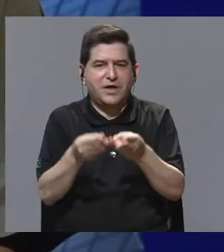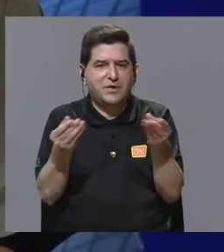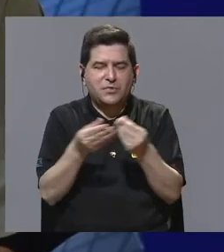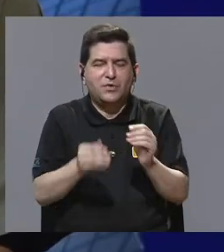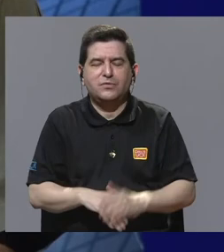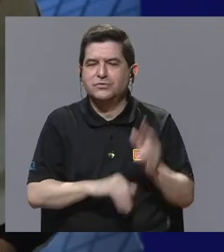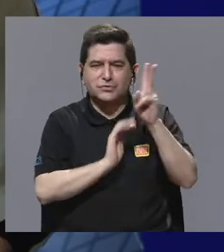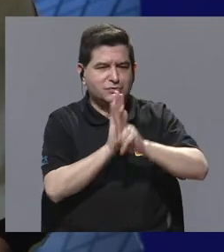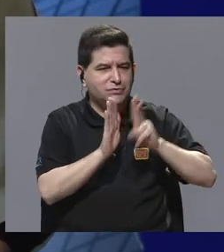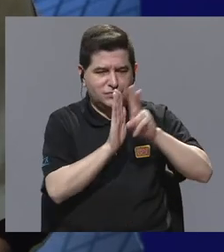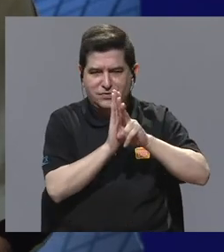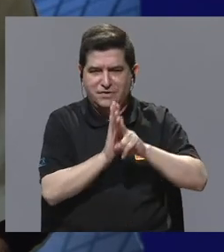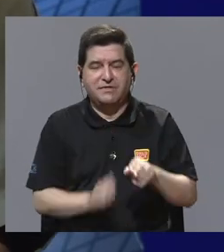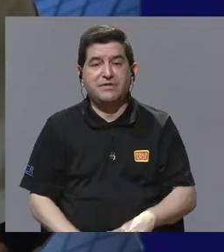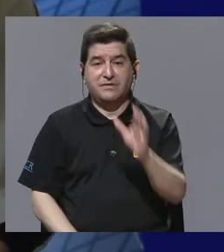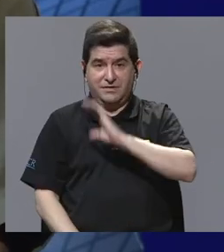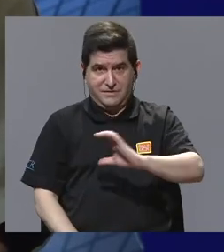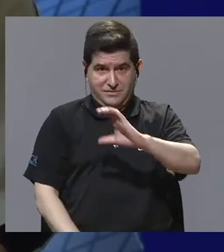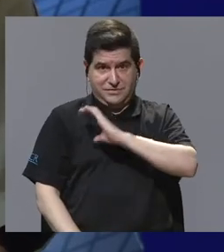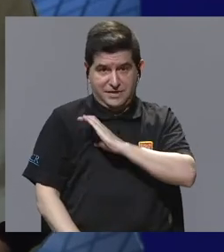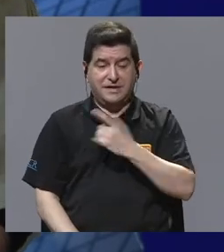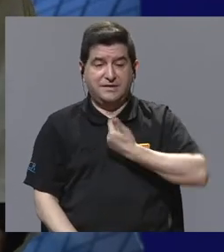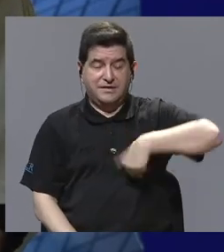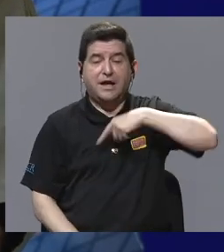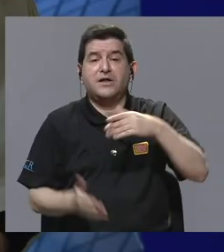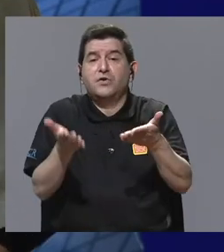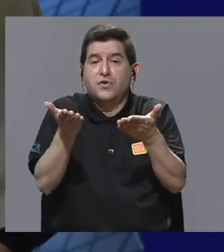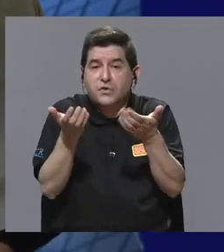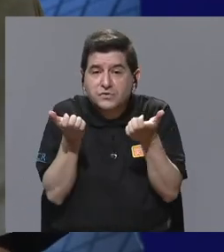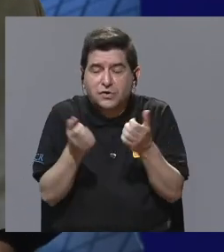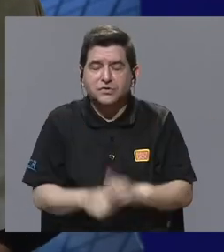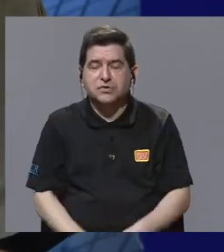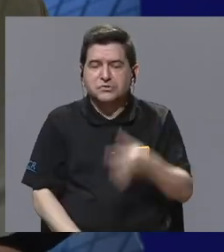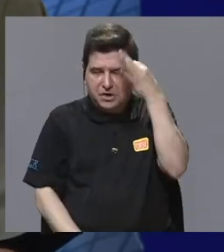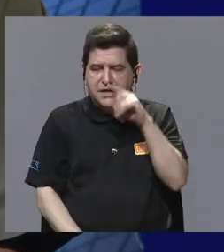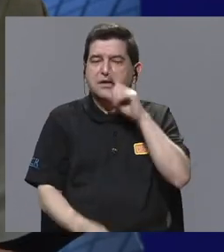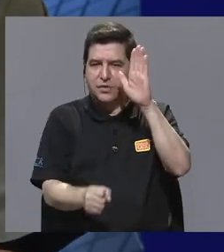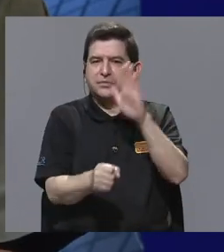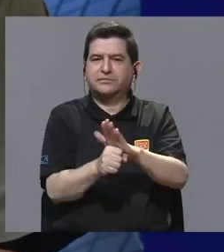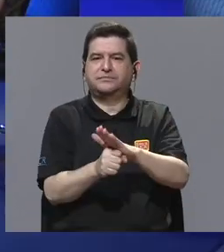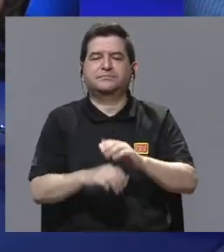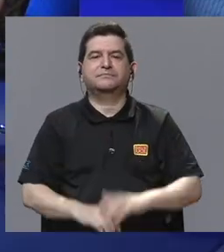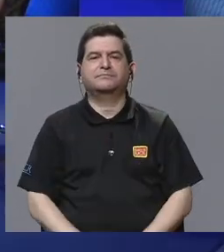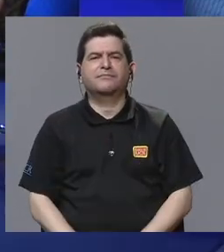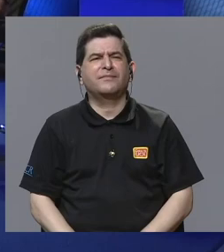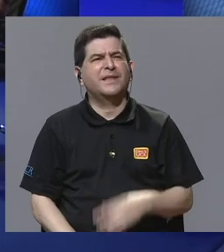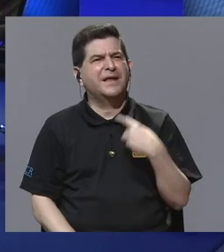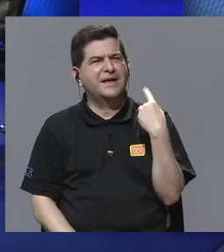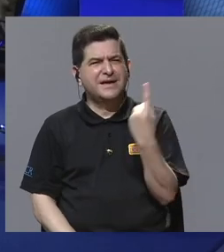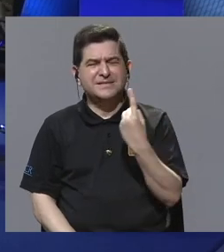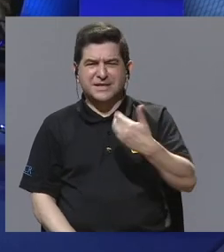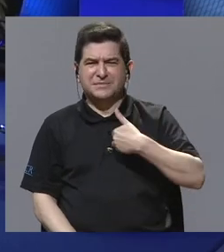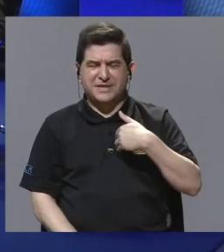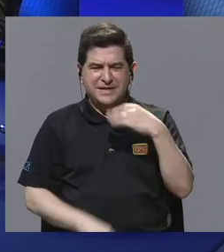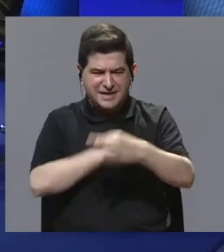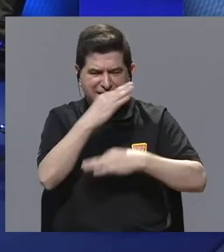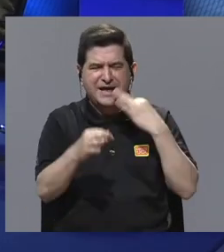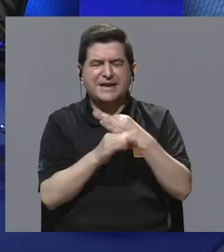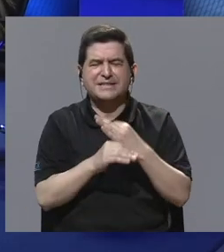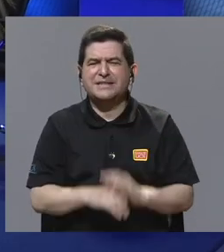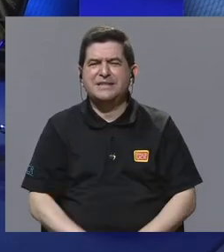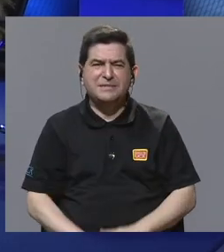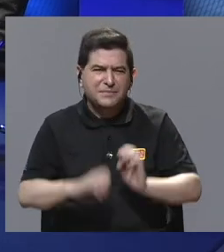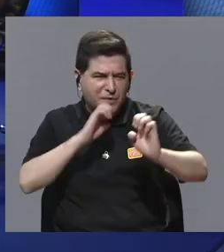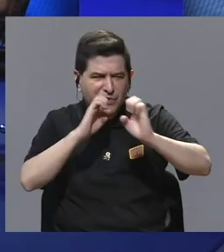digamos, la calidad a la que aspiramos y a la que creo que conseguimos llegar. Claro. Siempre que tenemos este tipo de entrevistas aquí,